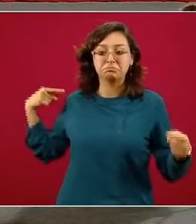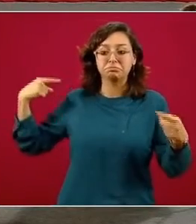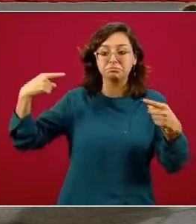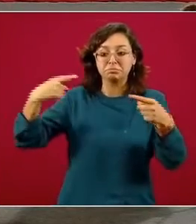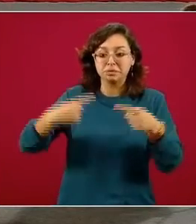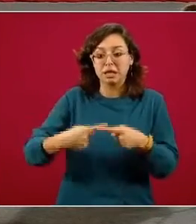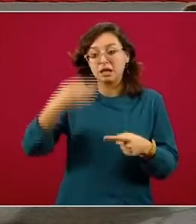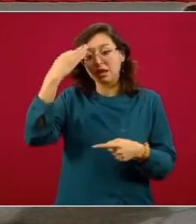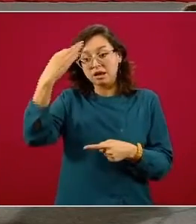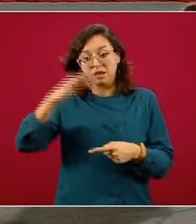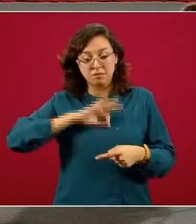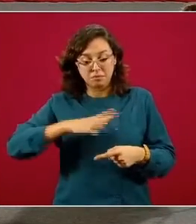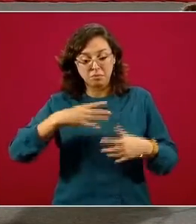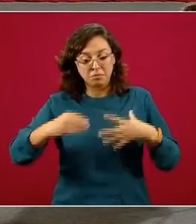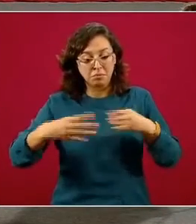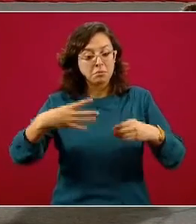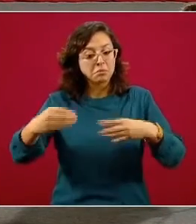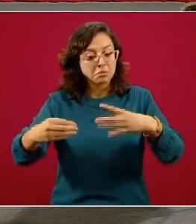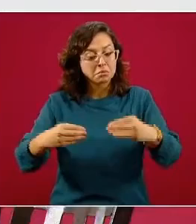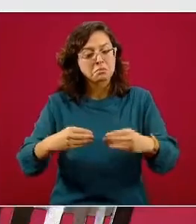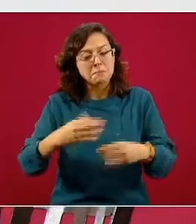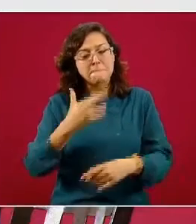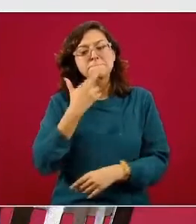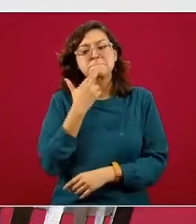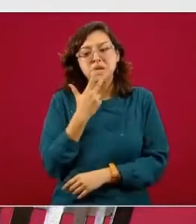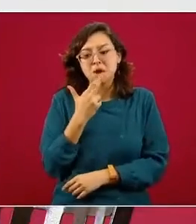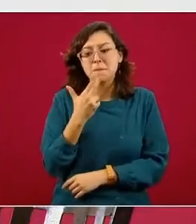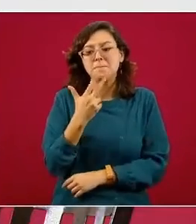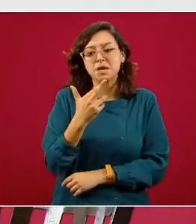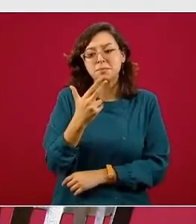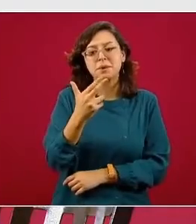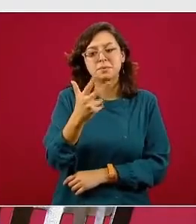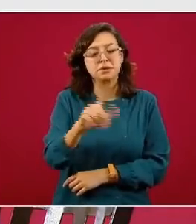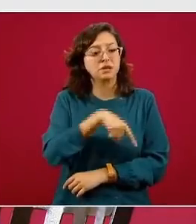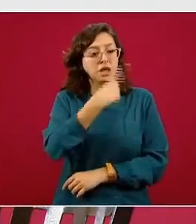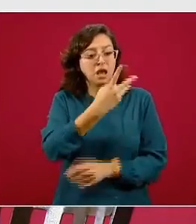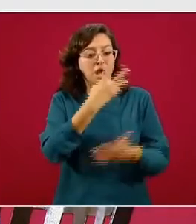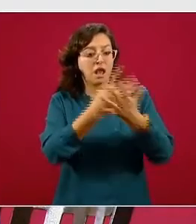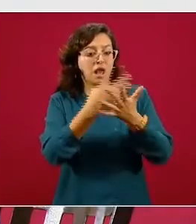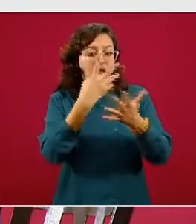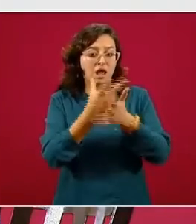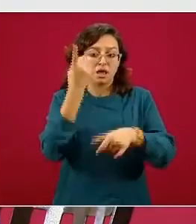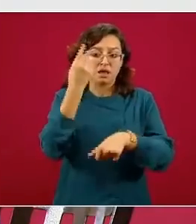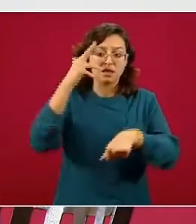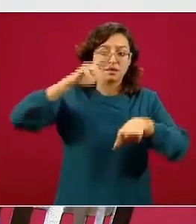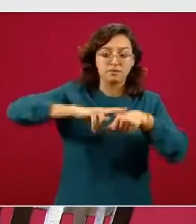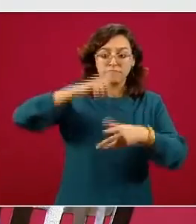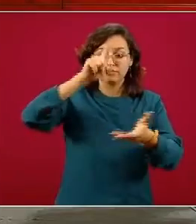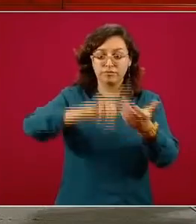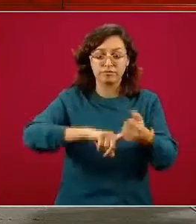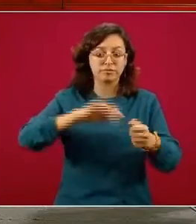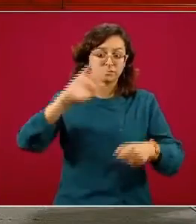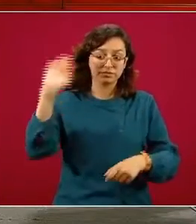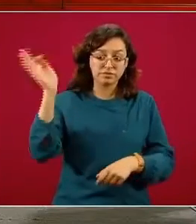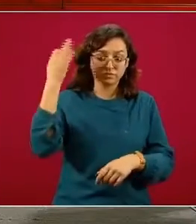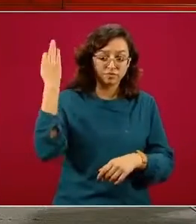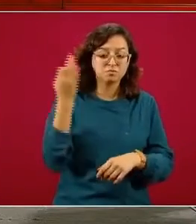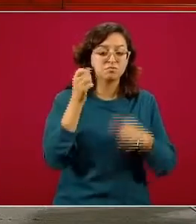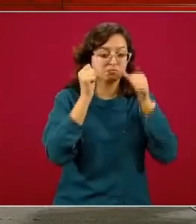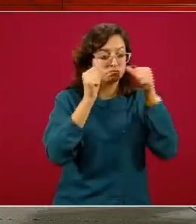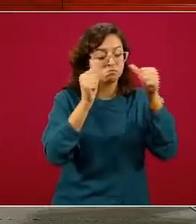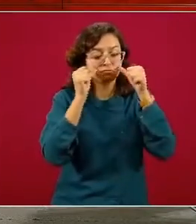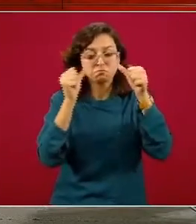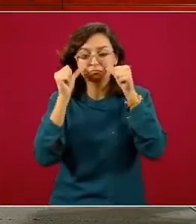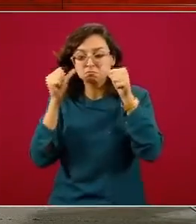epidemia ha habido una respuesta muy positiva por parte del personal tanto directivo como operativo de las prisiones federales que ha